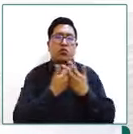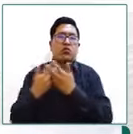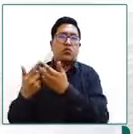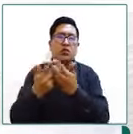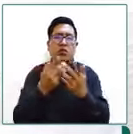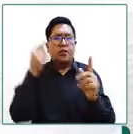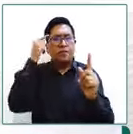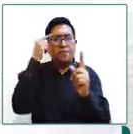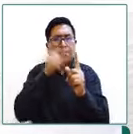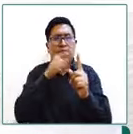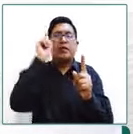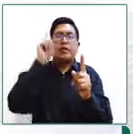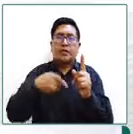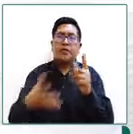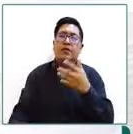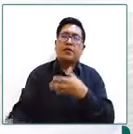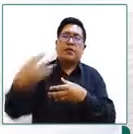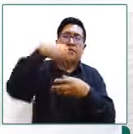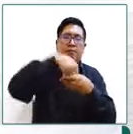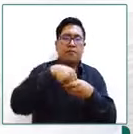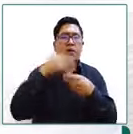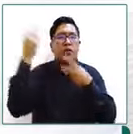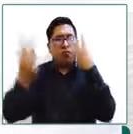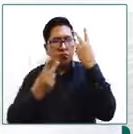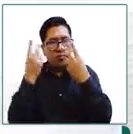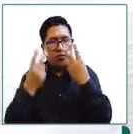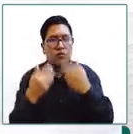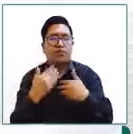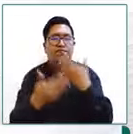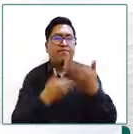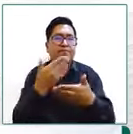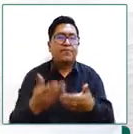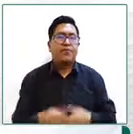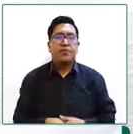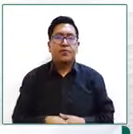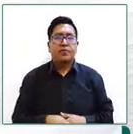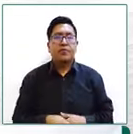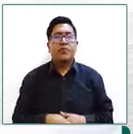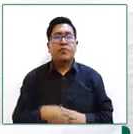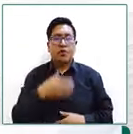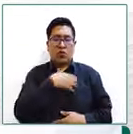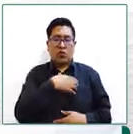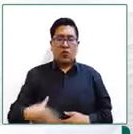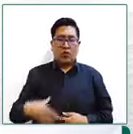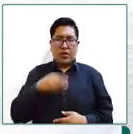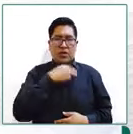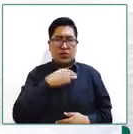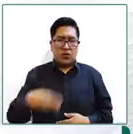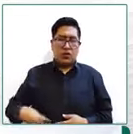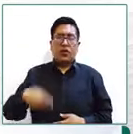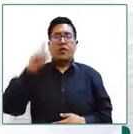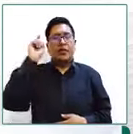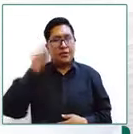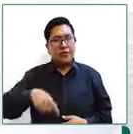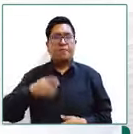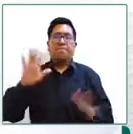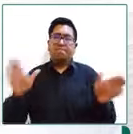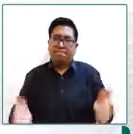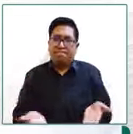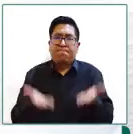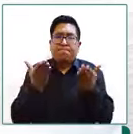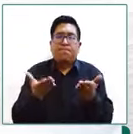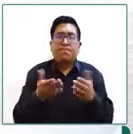para involucrarse en el proceso de visitas y reintegración familiar las gobernaciones y municipios deben fortalecer la